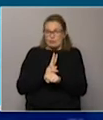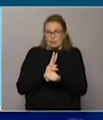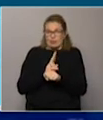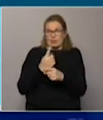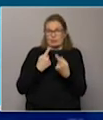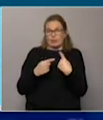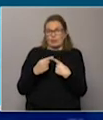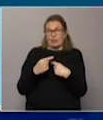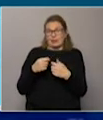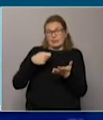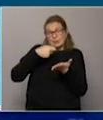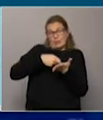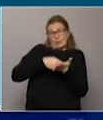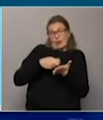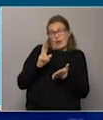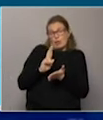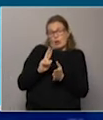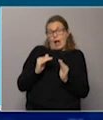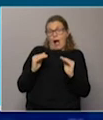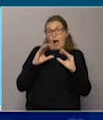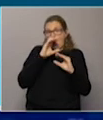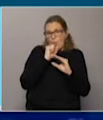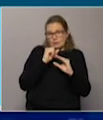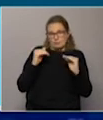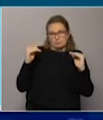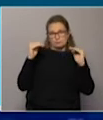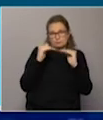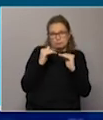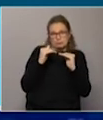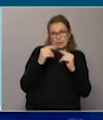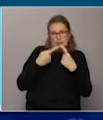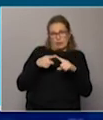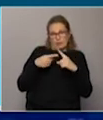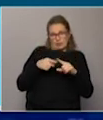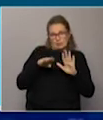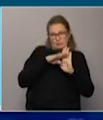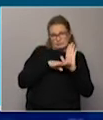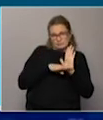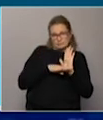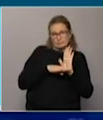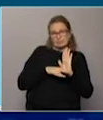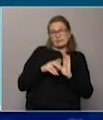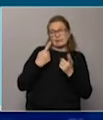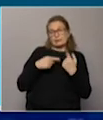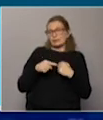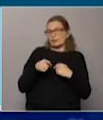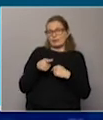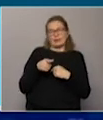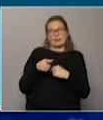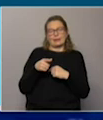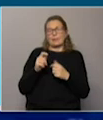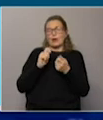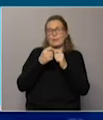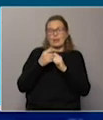y las tarifas y el dólar están contenidos por distintas medidas de restricción. Principalmente en el dólar por el cepo cambiario. Entonces todo eso hace que